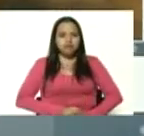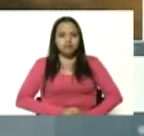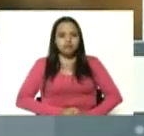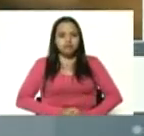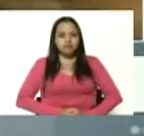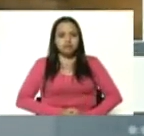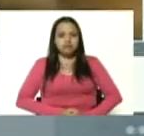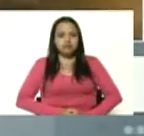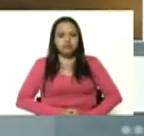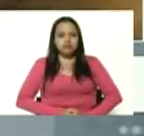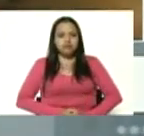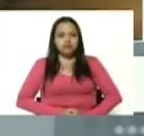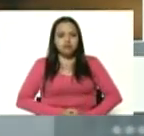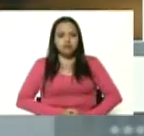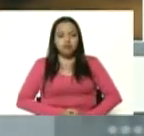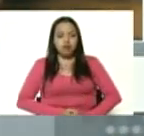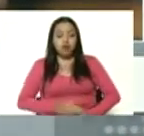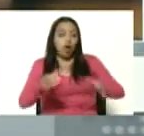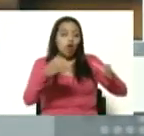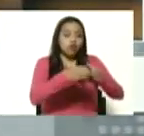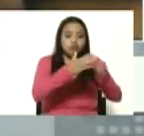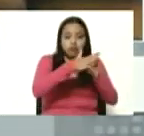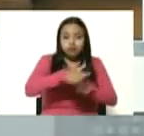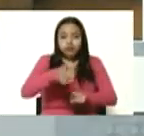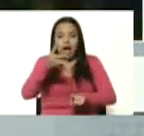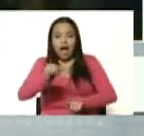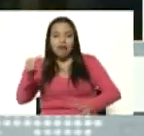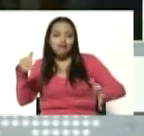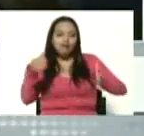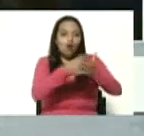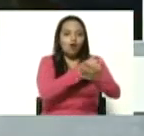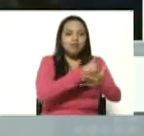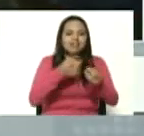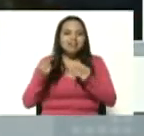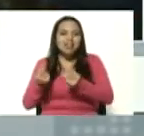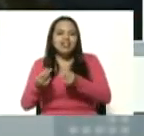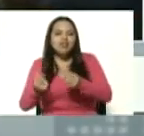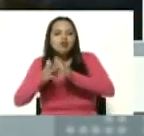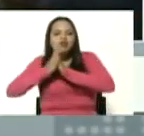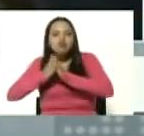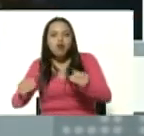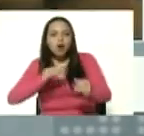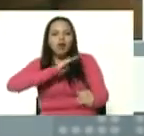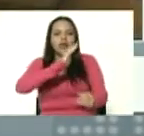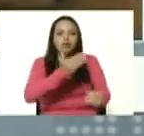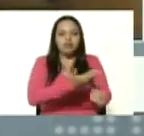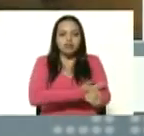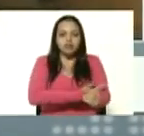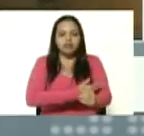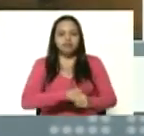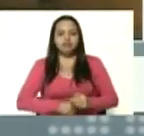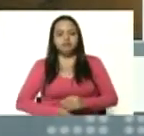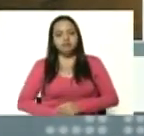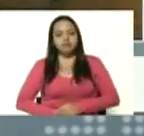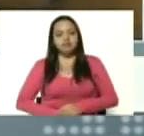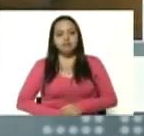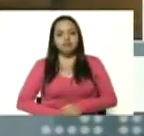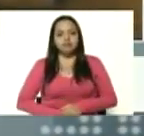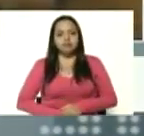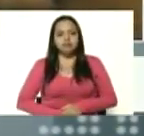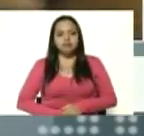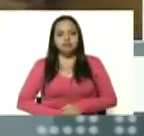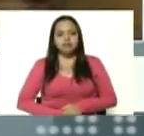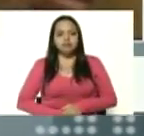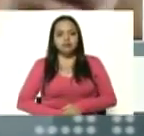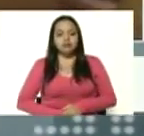cuando la oligarquía dio su golpe de Estado se activó toda la fuerza de lo